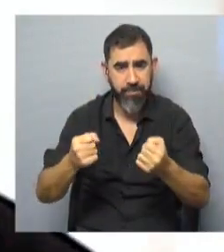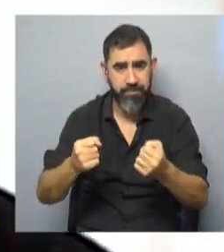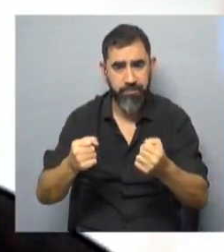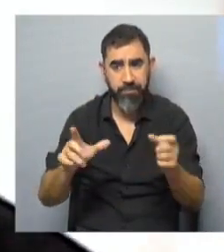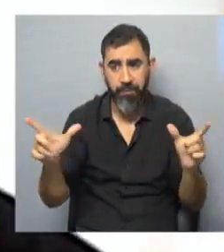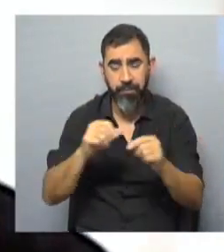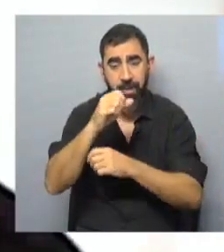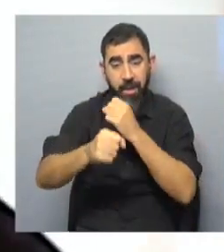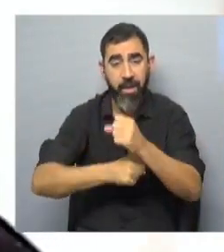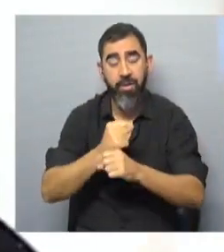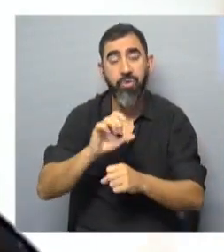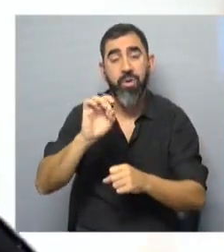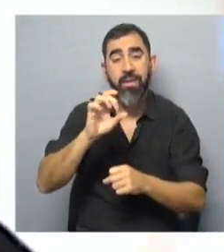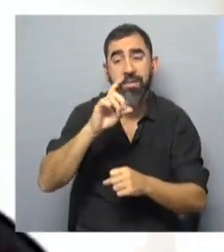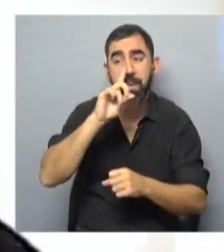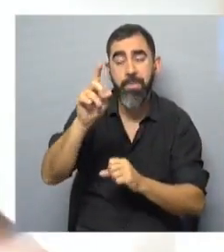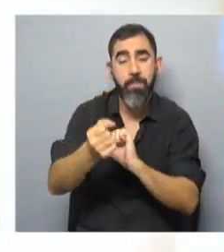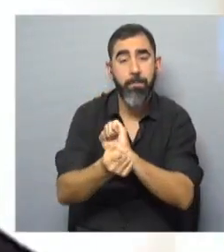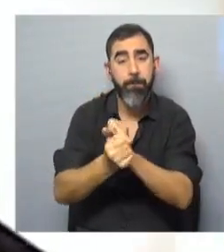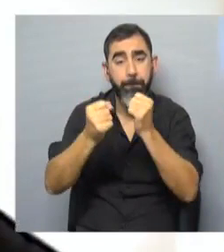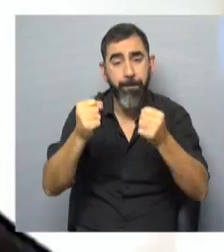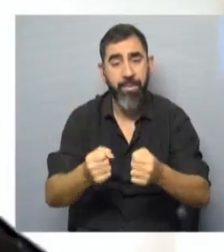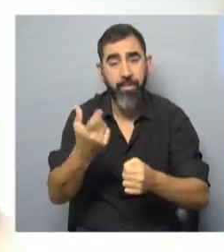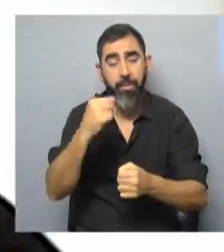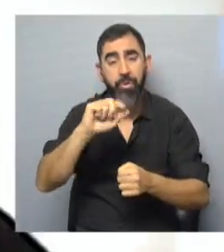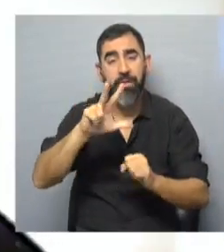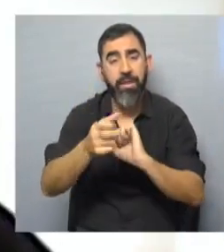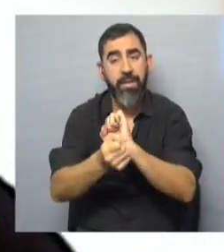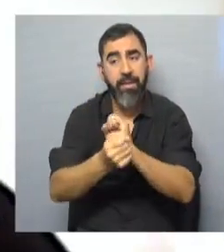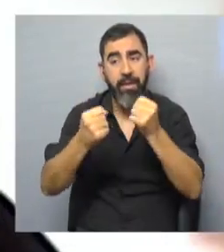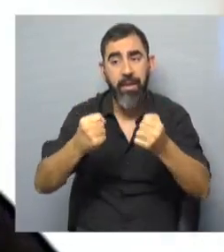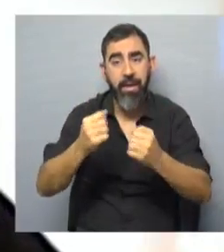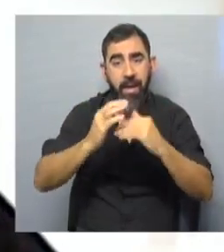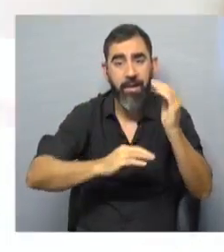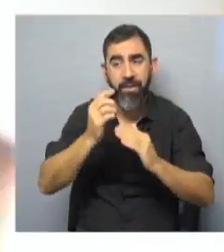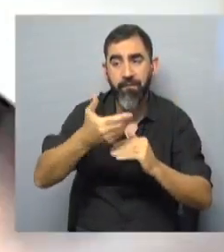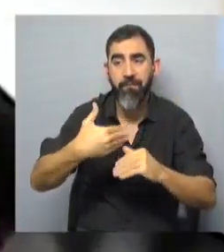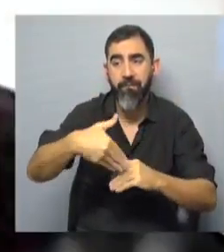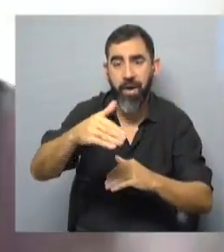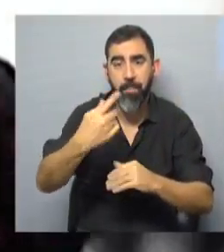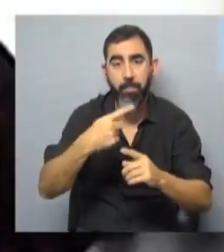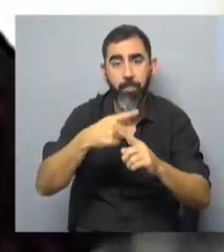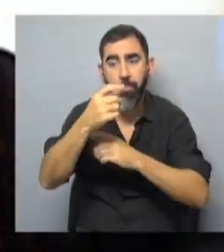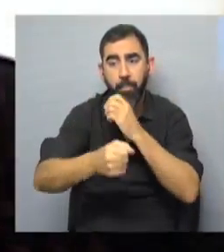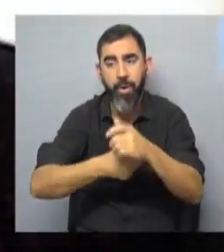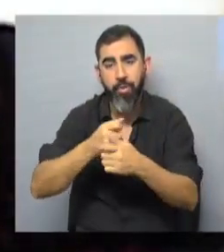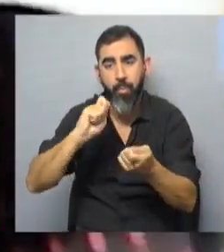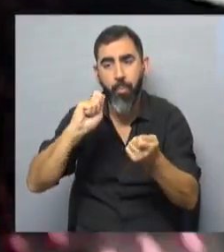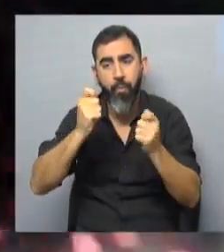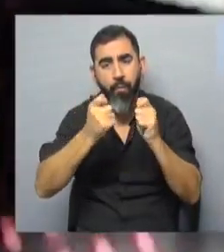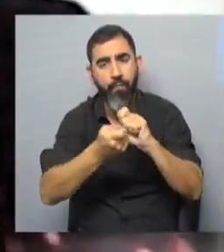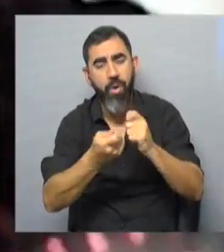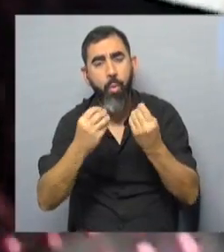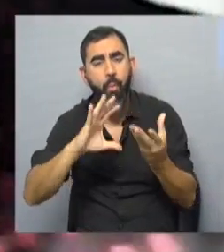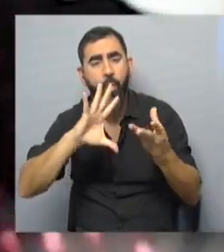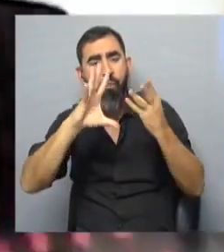Culminaremos el año con 15.000. Pero hay tres cárceles que se están por construir y que cada año nos han modificado cuál va a ser